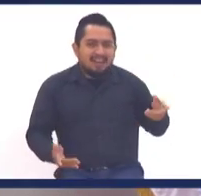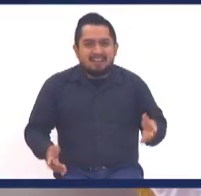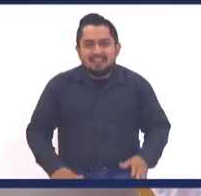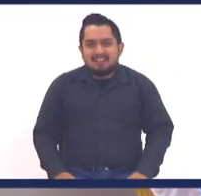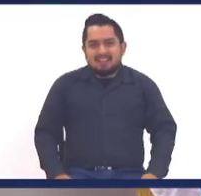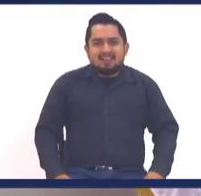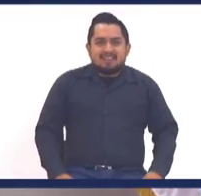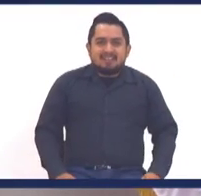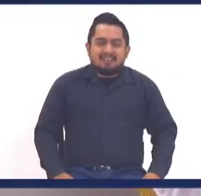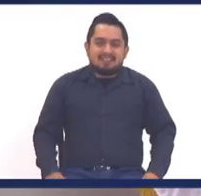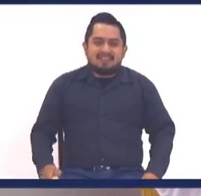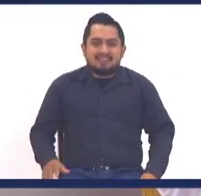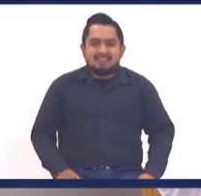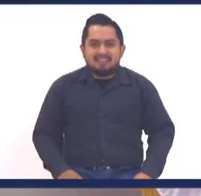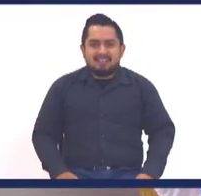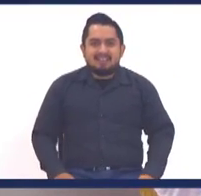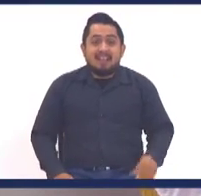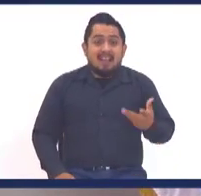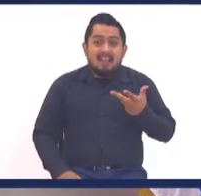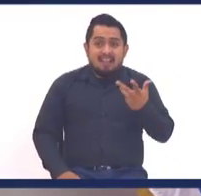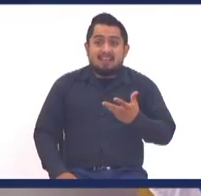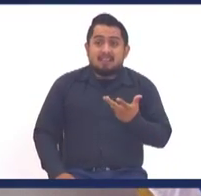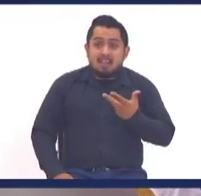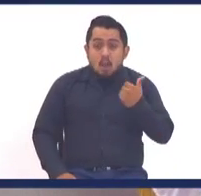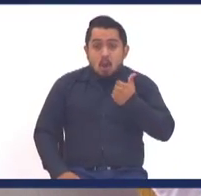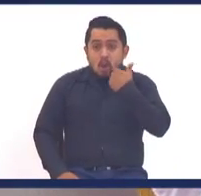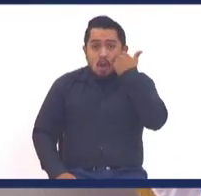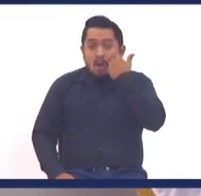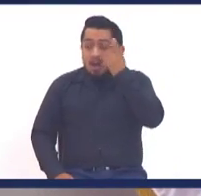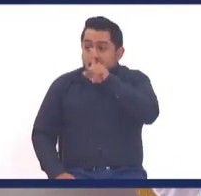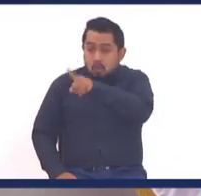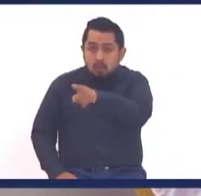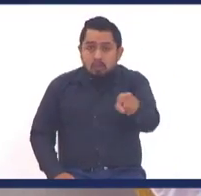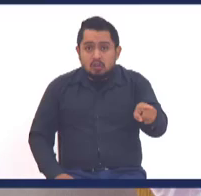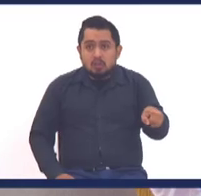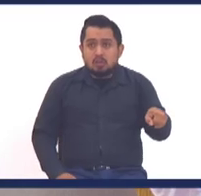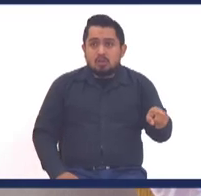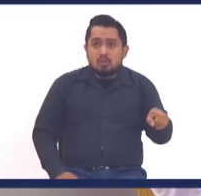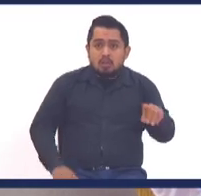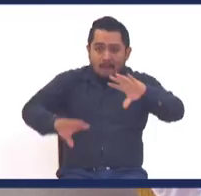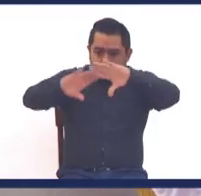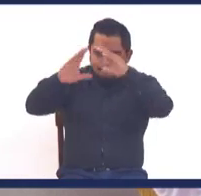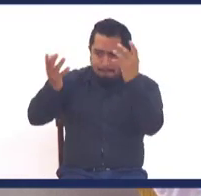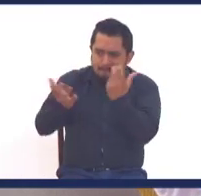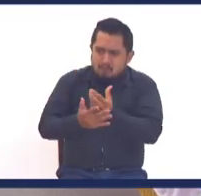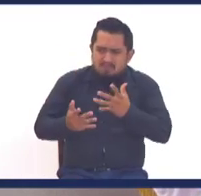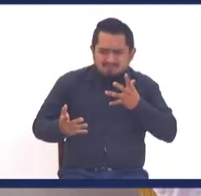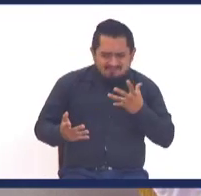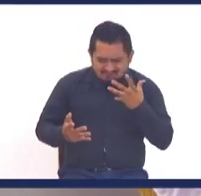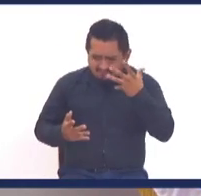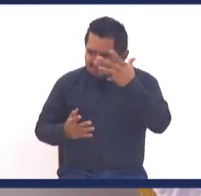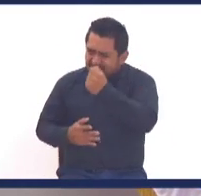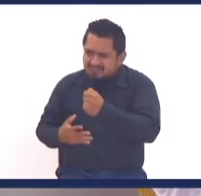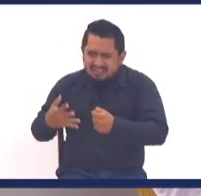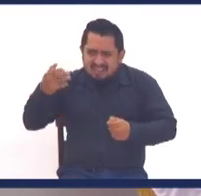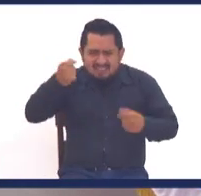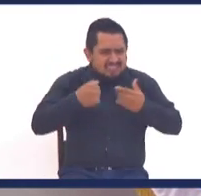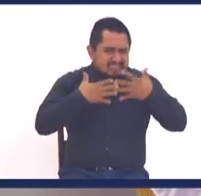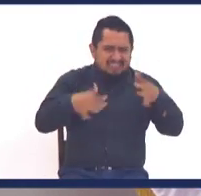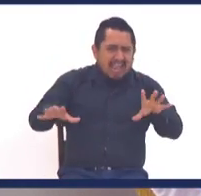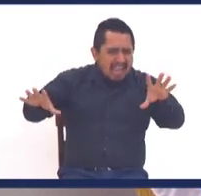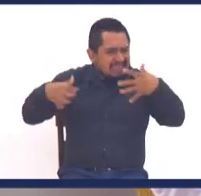punto es queridos, que nosotros los jóvenes, o judío y los jóvenes, se quieren comer el mundo, todo lo quieren ya,